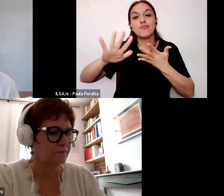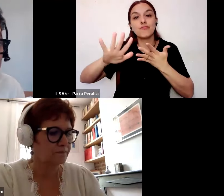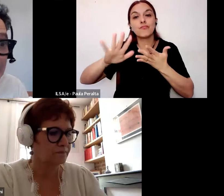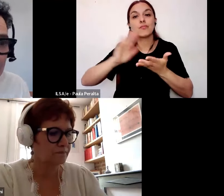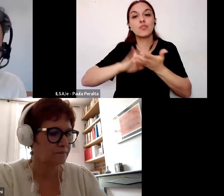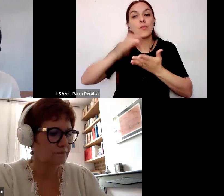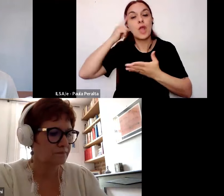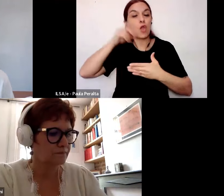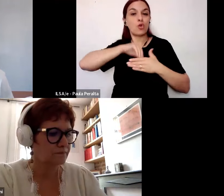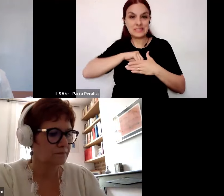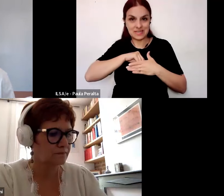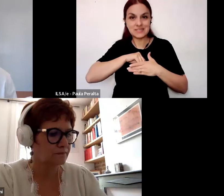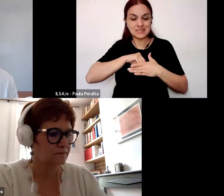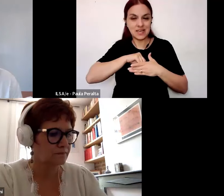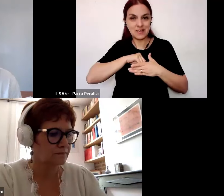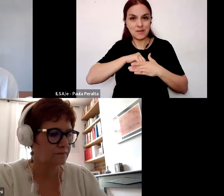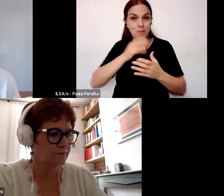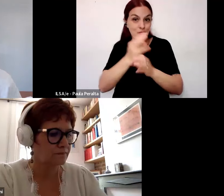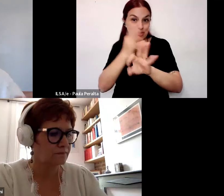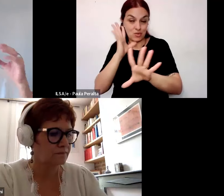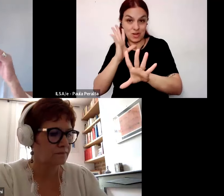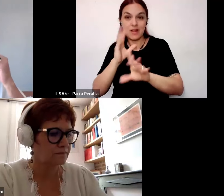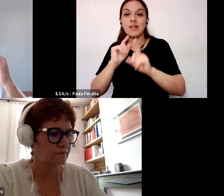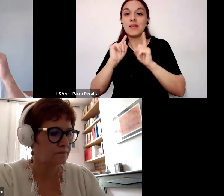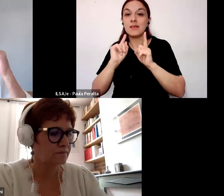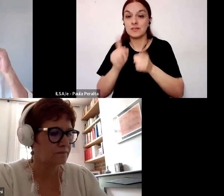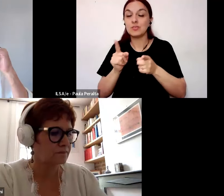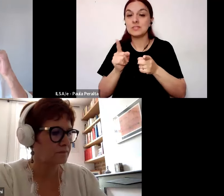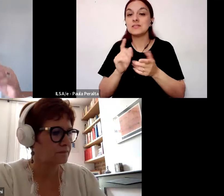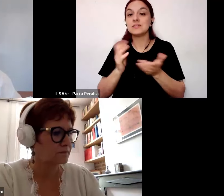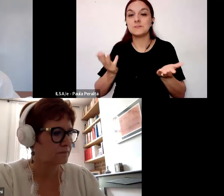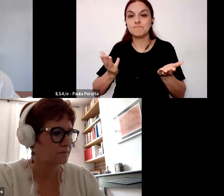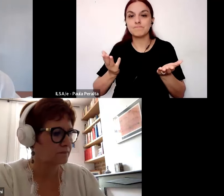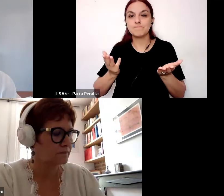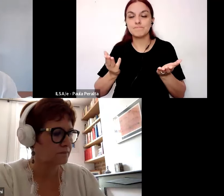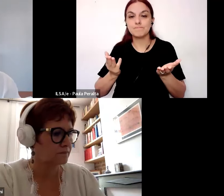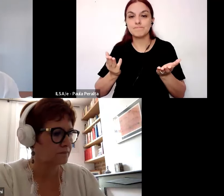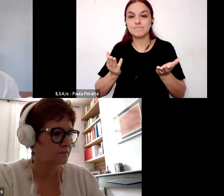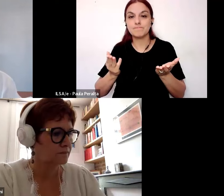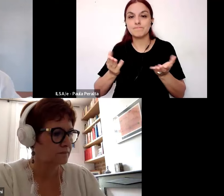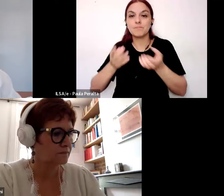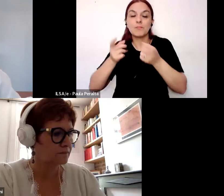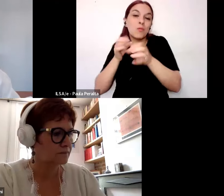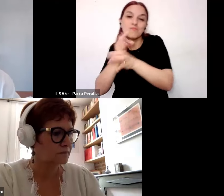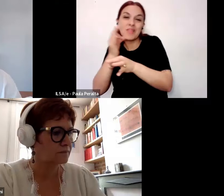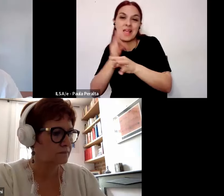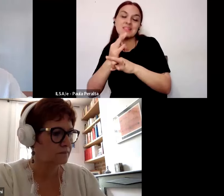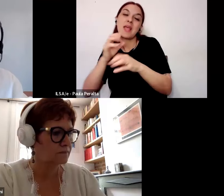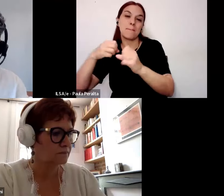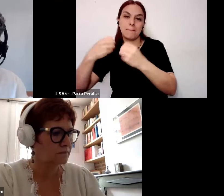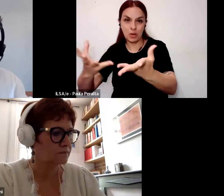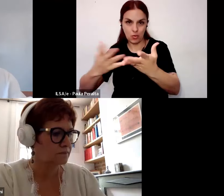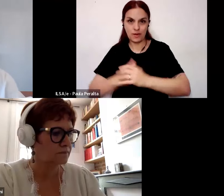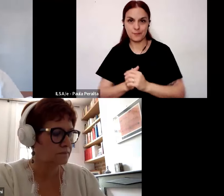discursiva y se reposicionan en el campo de la producción de saber por supuesto